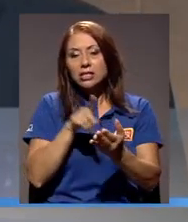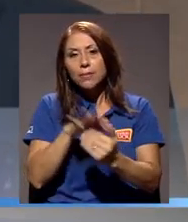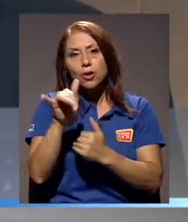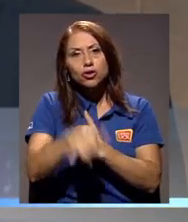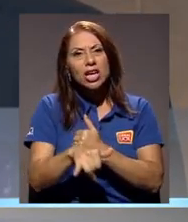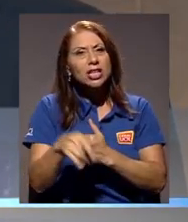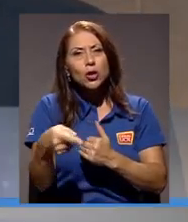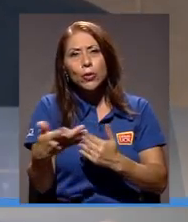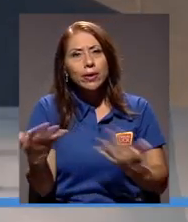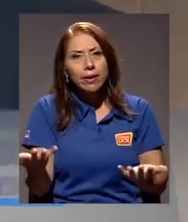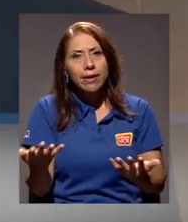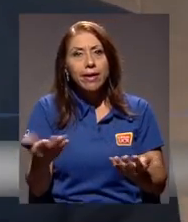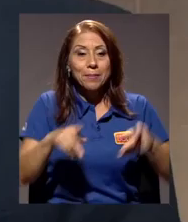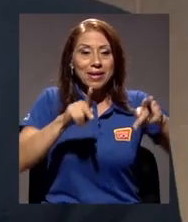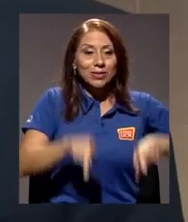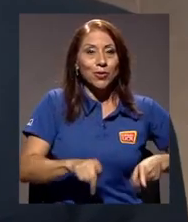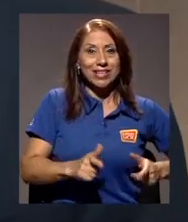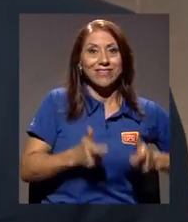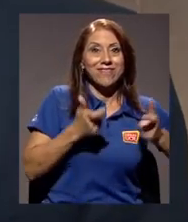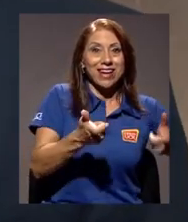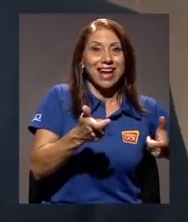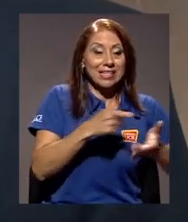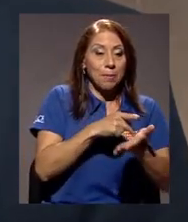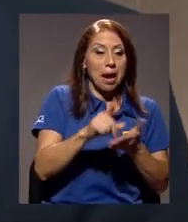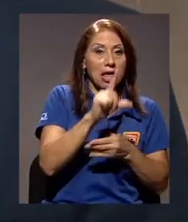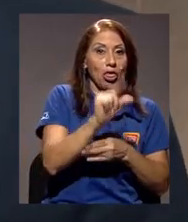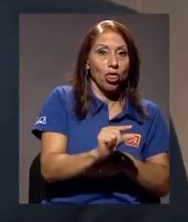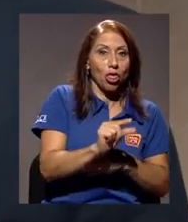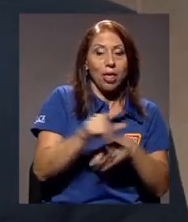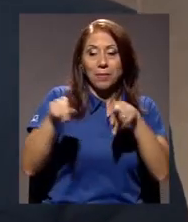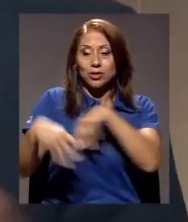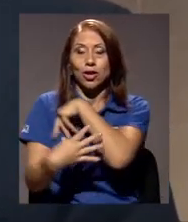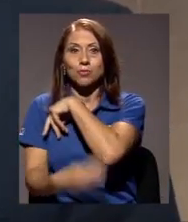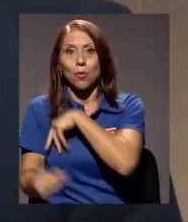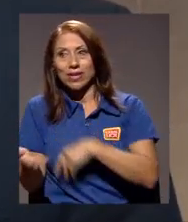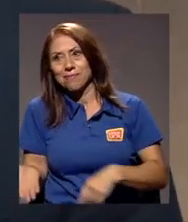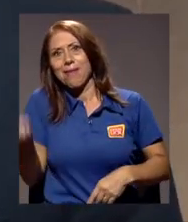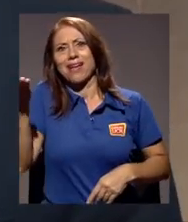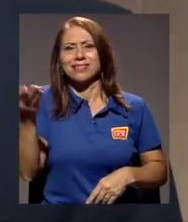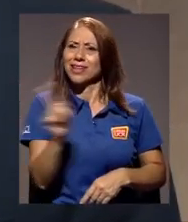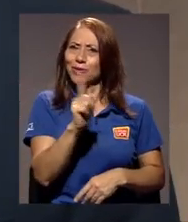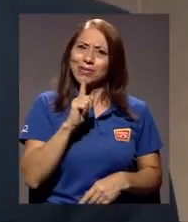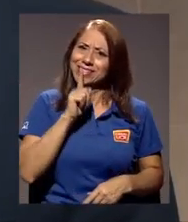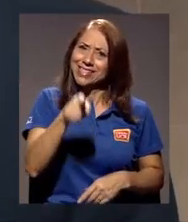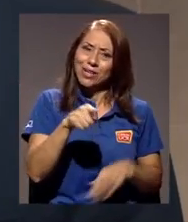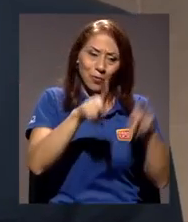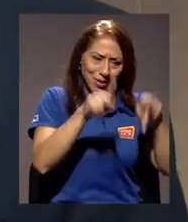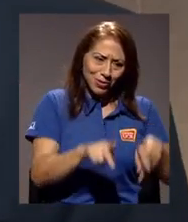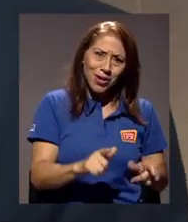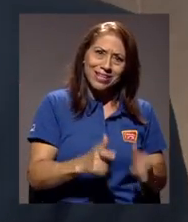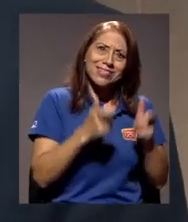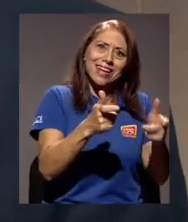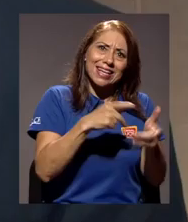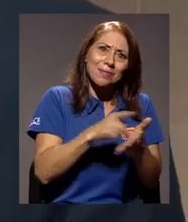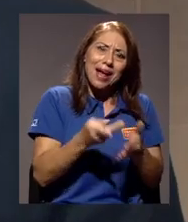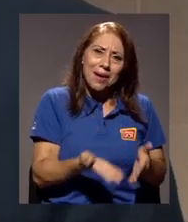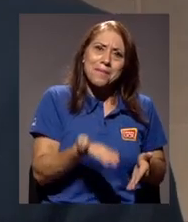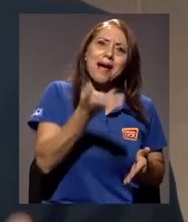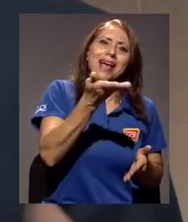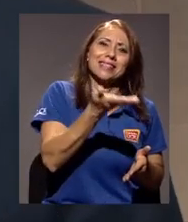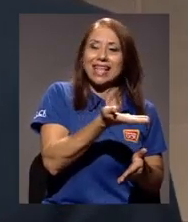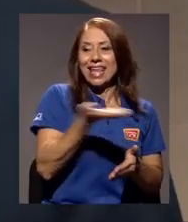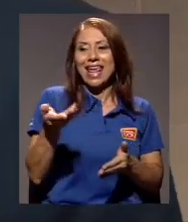que los ricos paguen menos y los pobres paguen más, eso no es cierto, o los ricos siguen pagando más que los pobres, se puede mejorar la